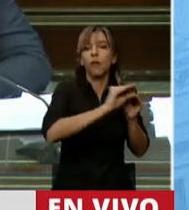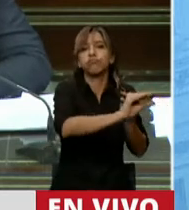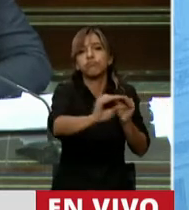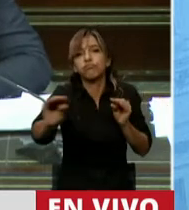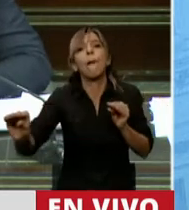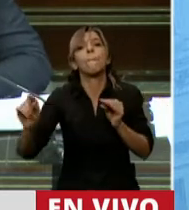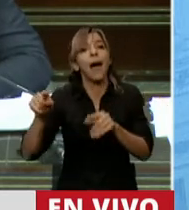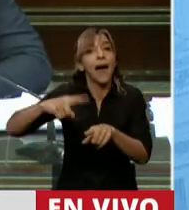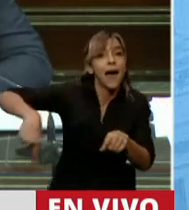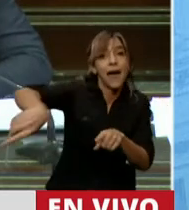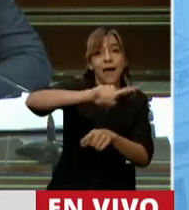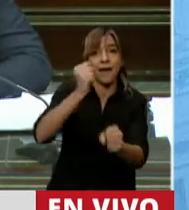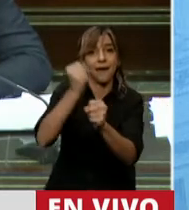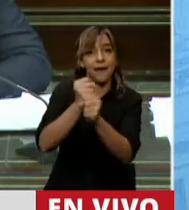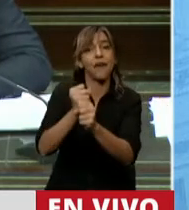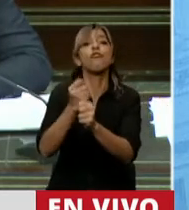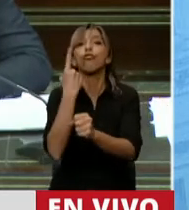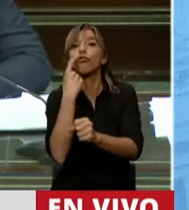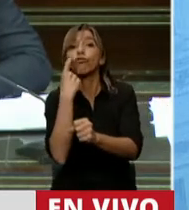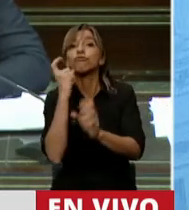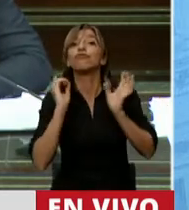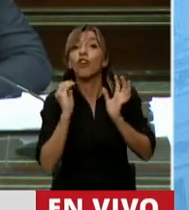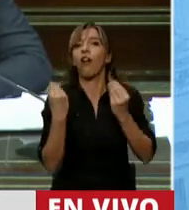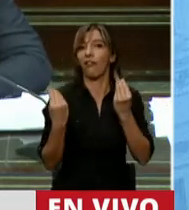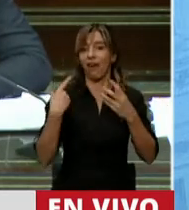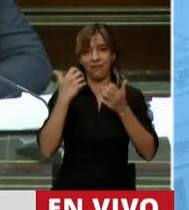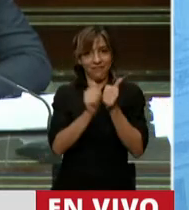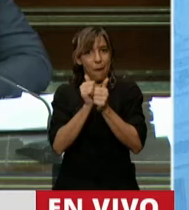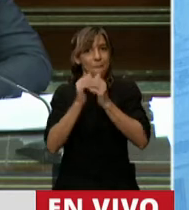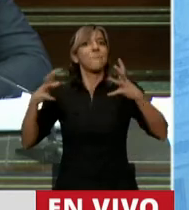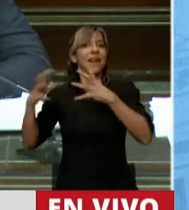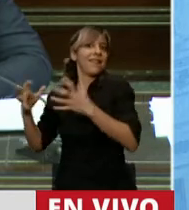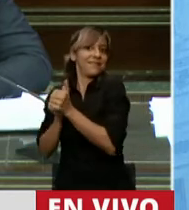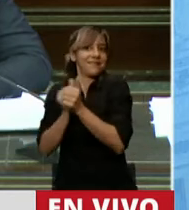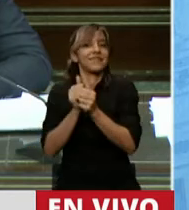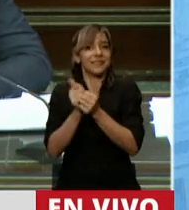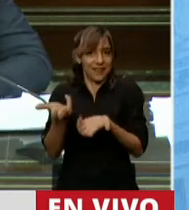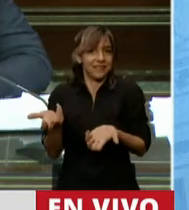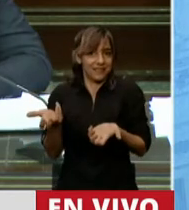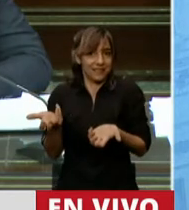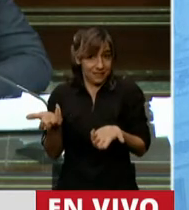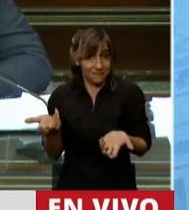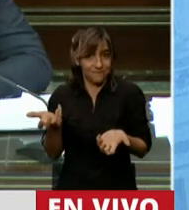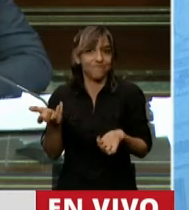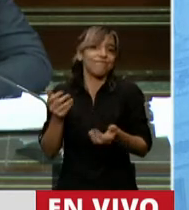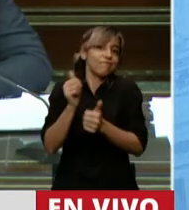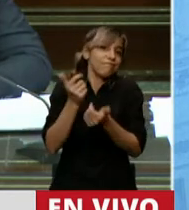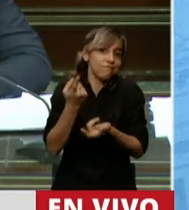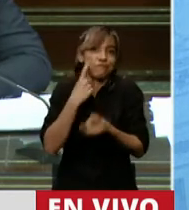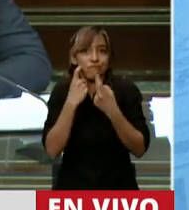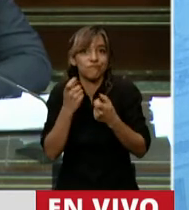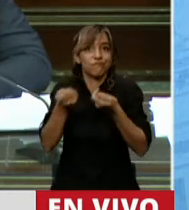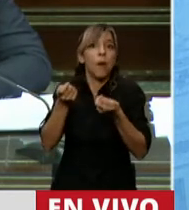del control que tiene que tener la competencia de las empresas y para evitar... Estamos hablando del libre mercado y la libre